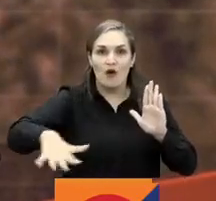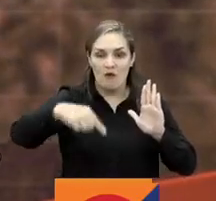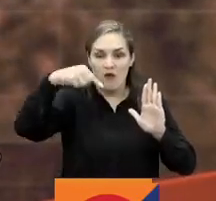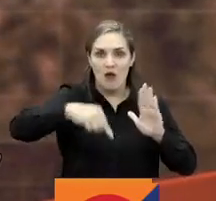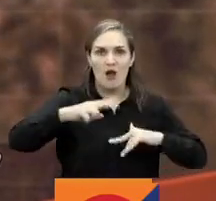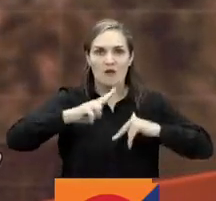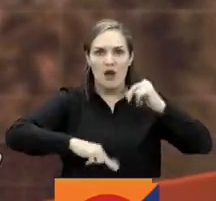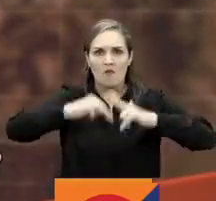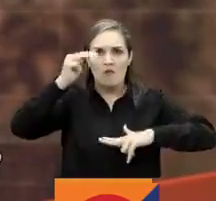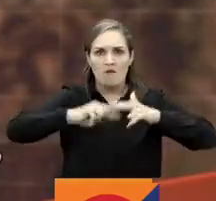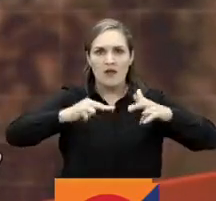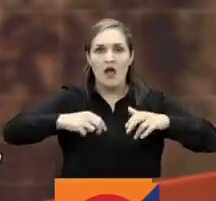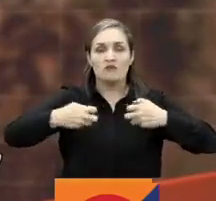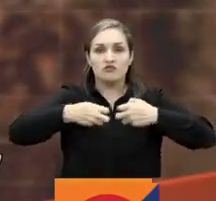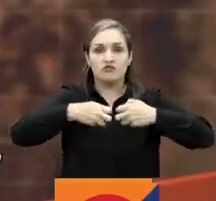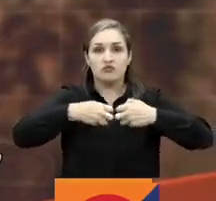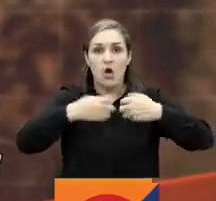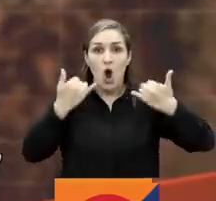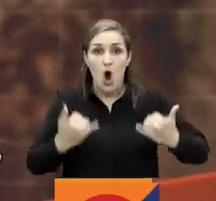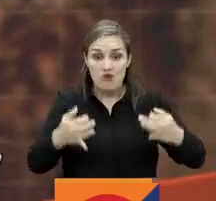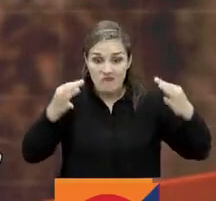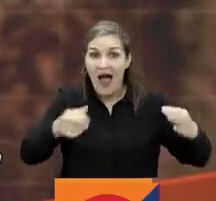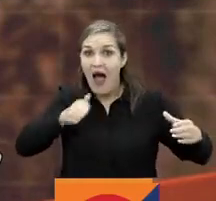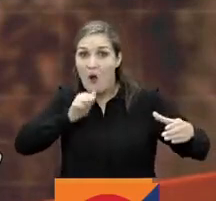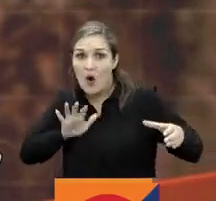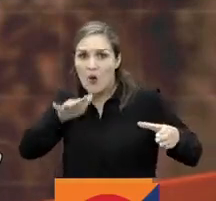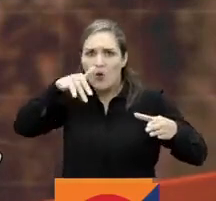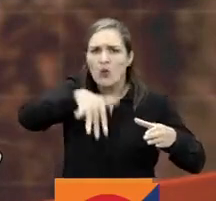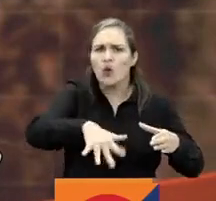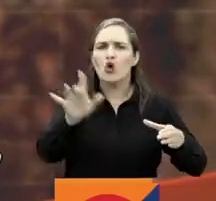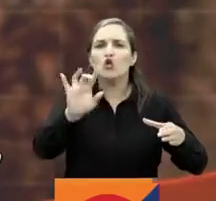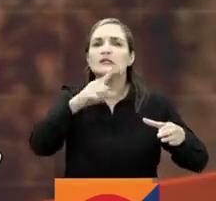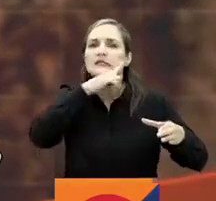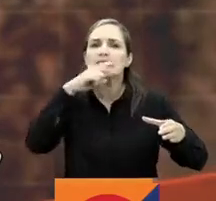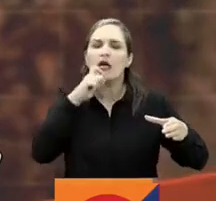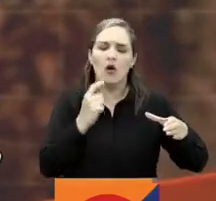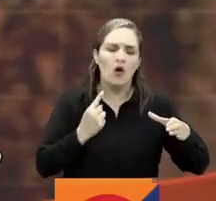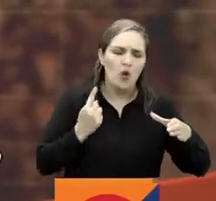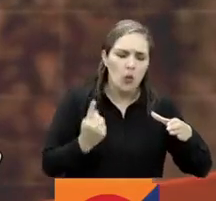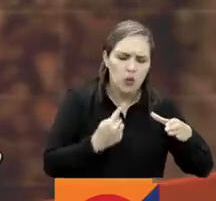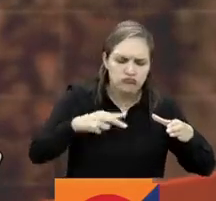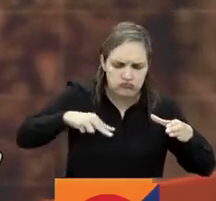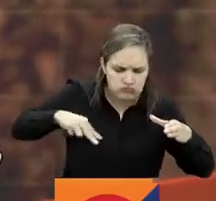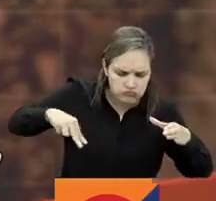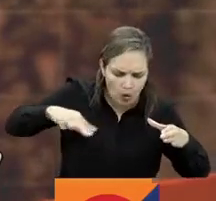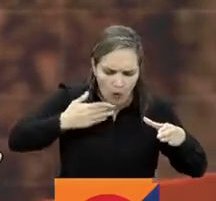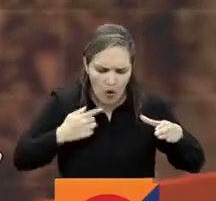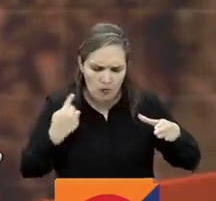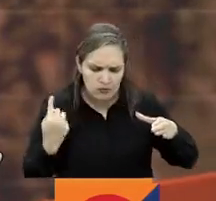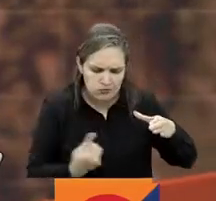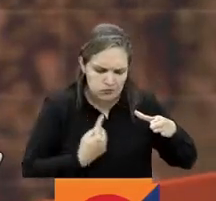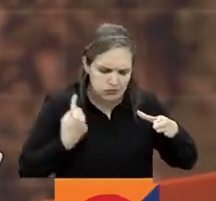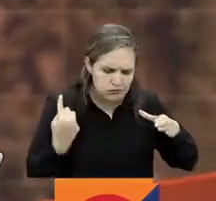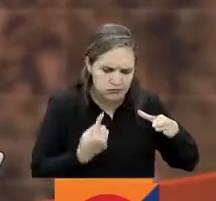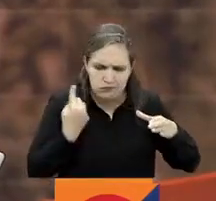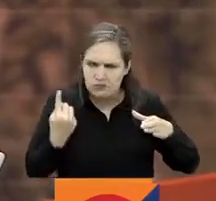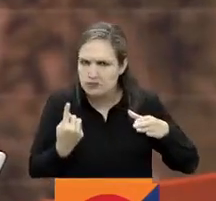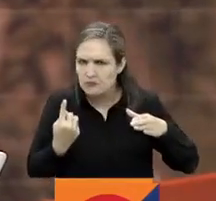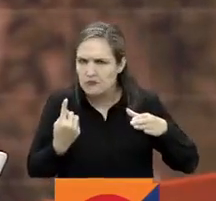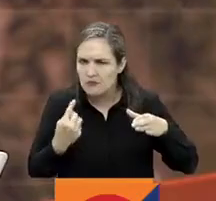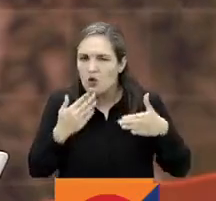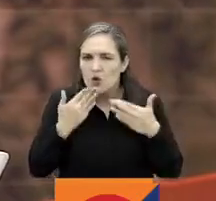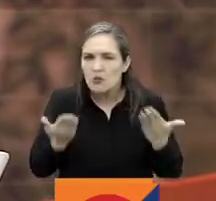equipos, pero sin que pase agua para evaluar el estado de las generadoras durante varias horas. Vamos al lugar con Dani Carlos Correa, Dani Detalles, buenas